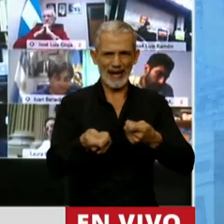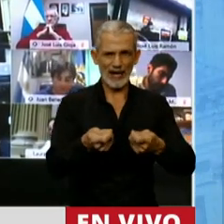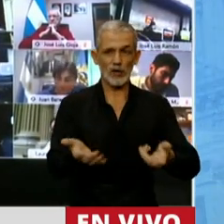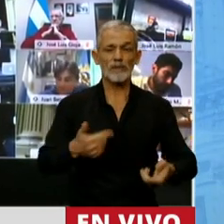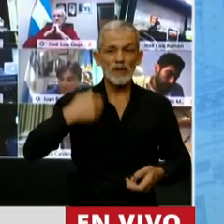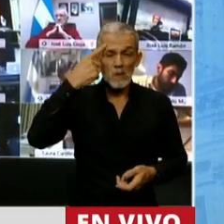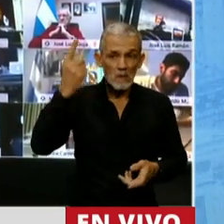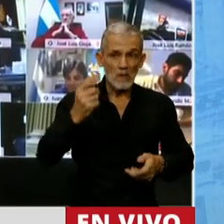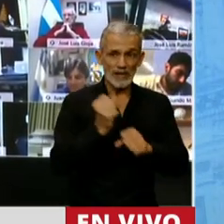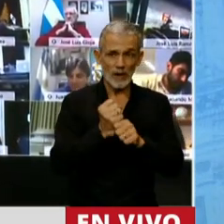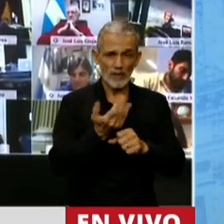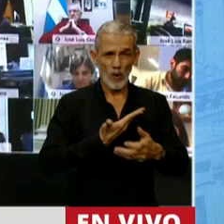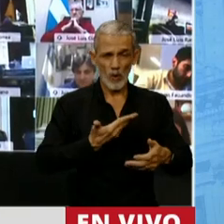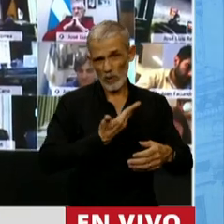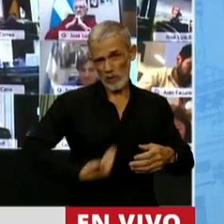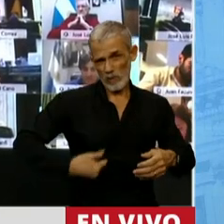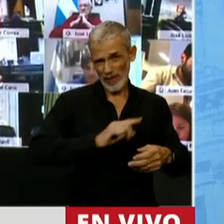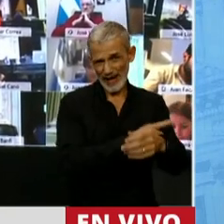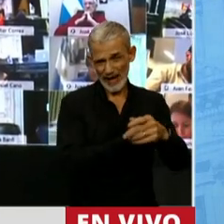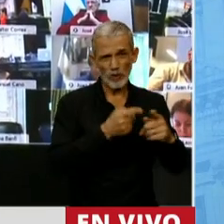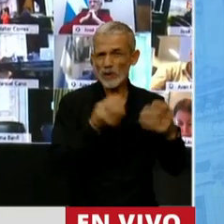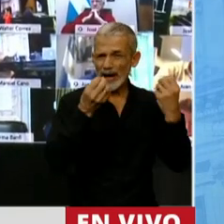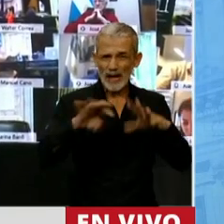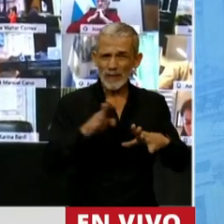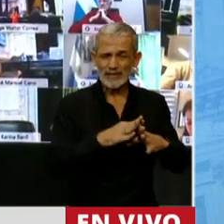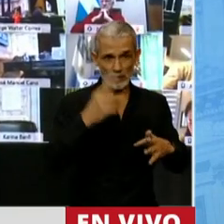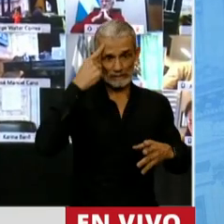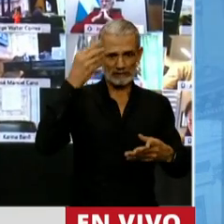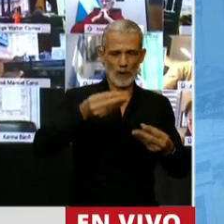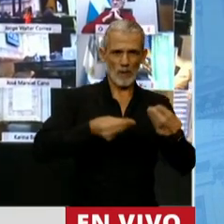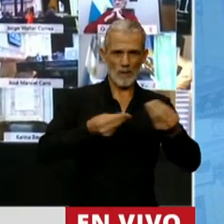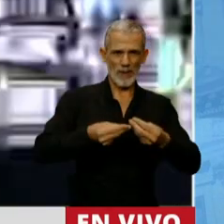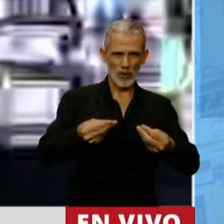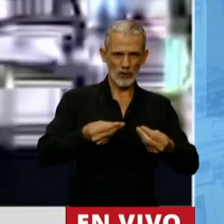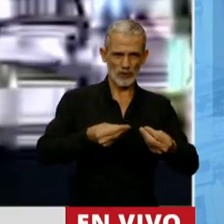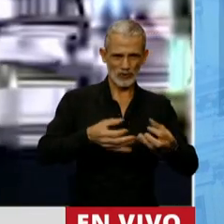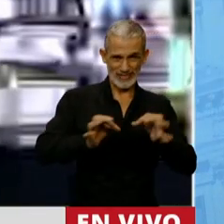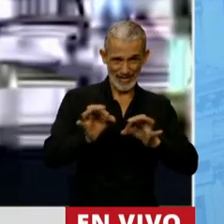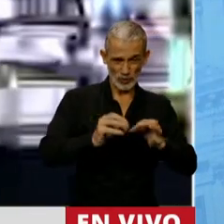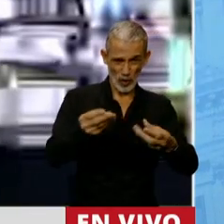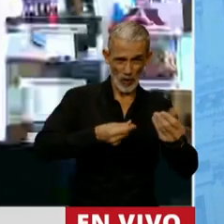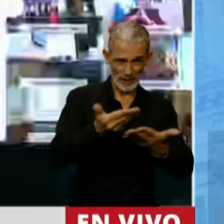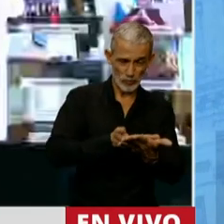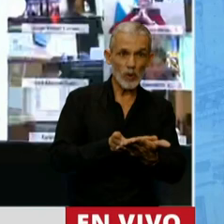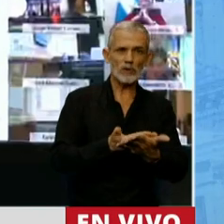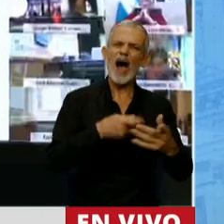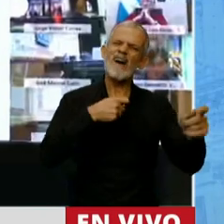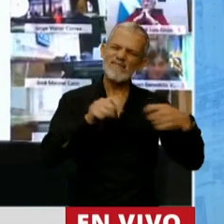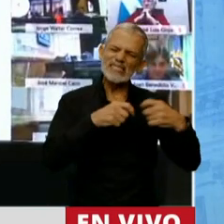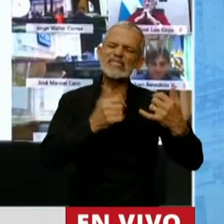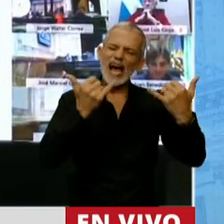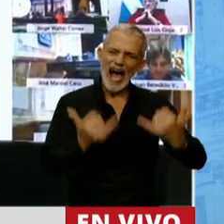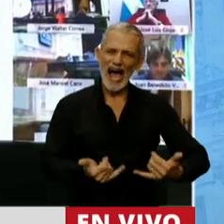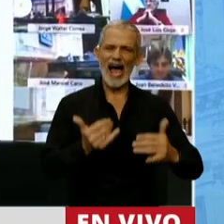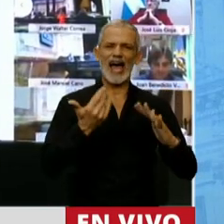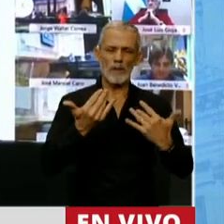trabajado con el poder ejecutivo desde que empezamos a considerar este proyecto hemos encontrado las flexibilidades necesarias